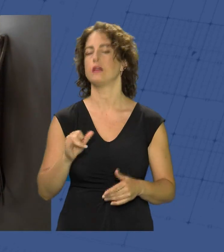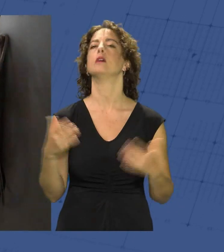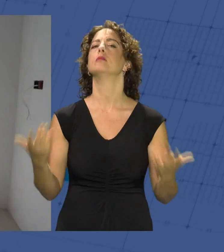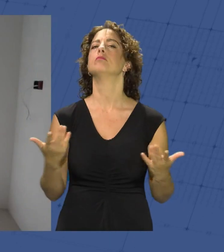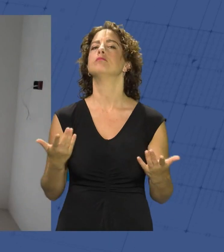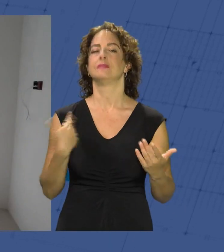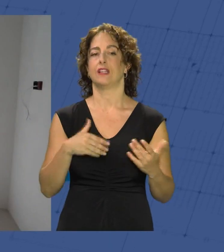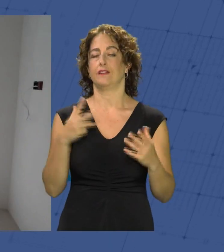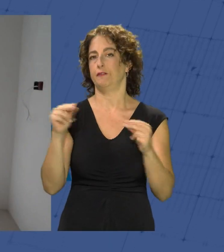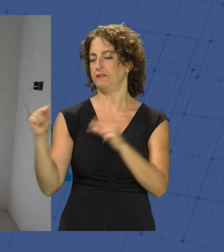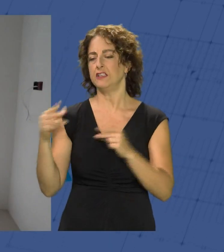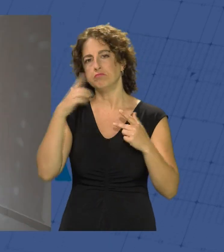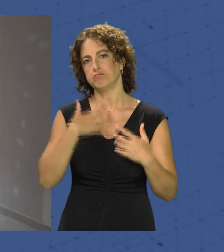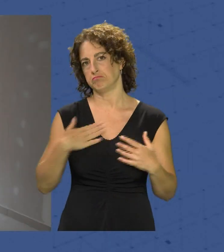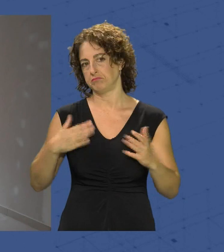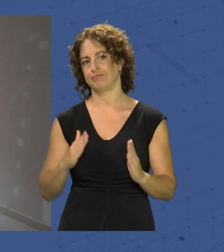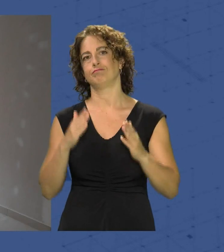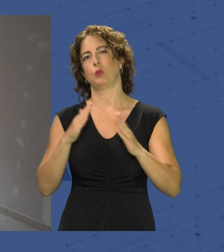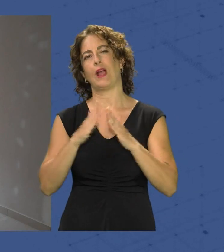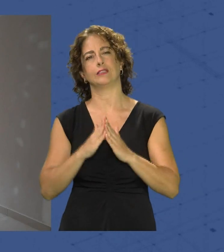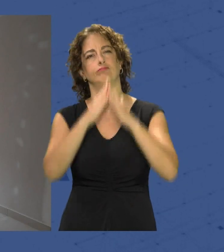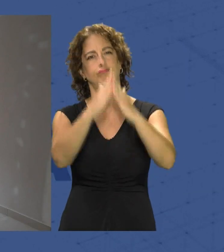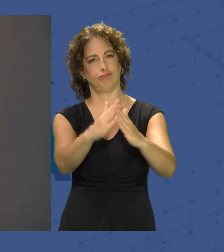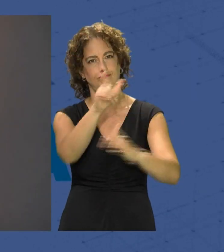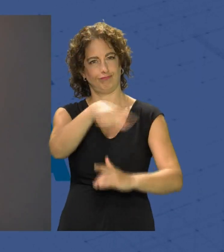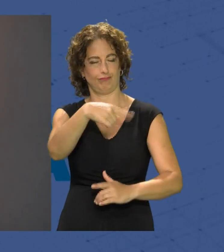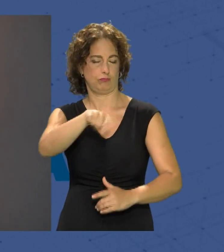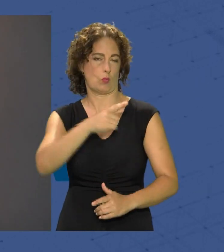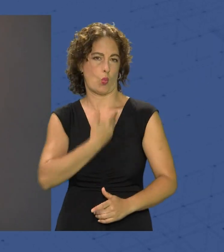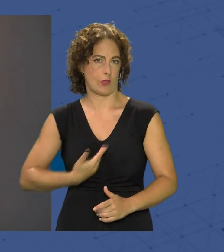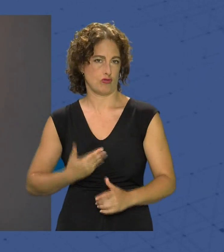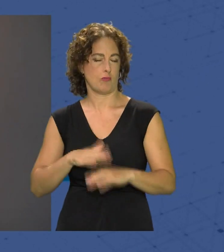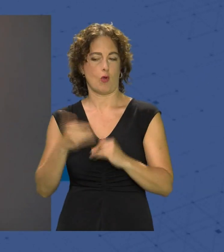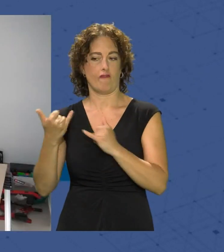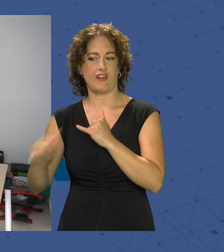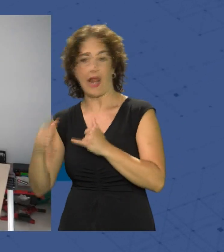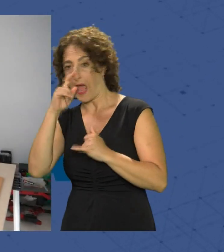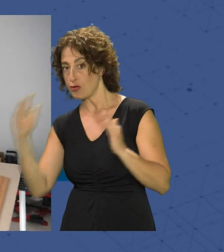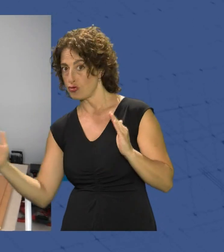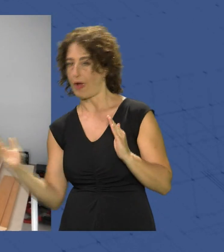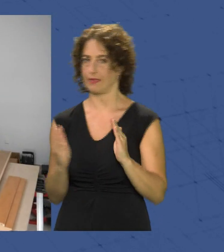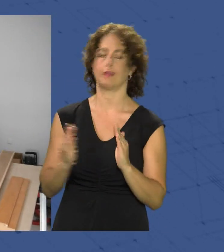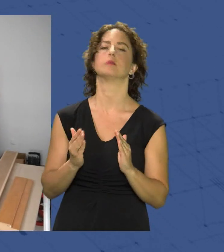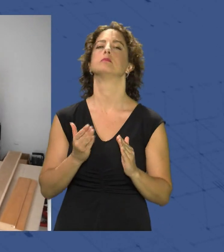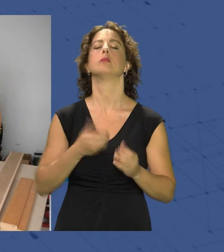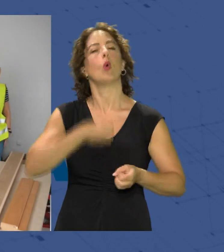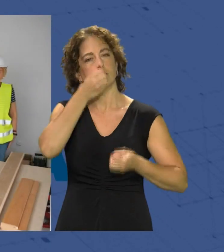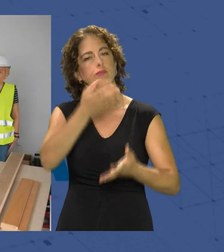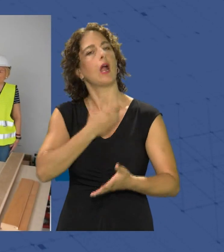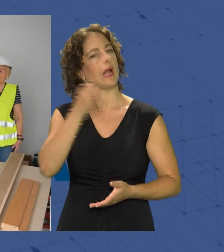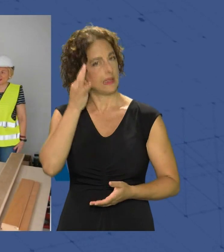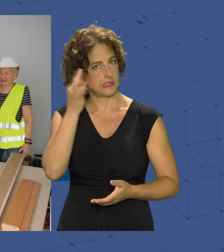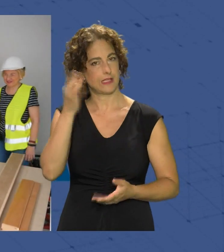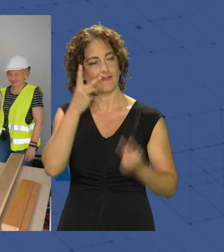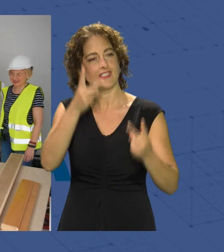de quedar finalizadas y entregadas a sus propietarios antes del final de año. Así lo ha anunciado hoy la alcaldesa de Almería, María Elmar Vázquez, tras la visita que ha